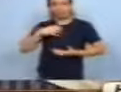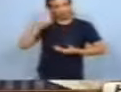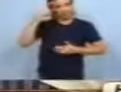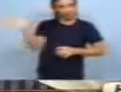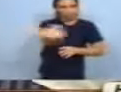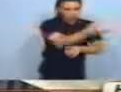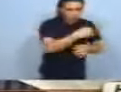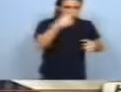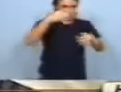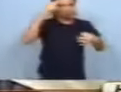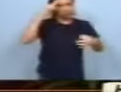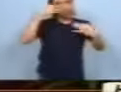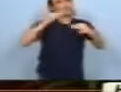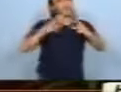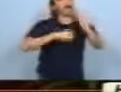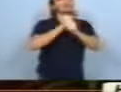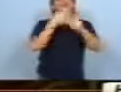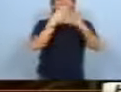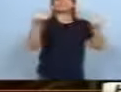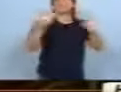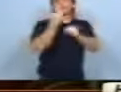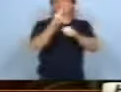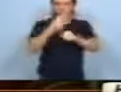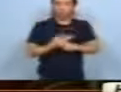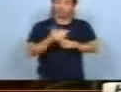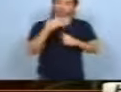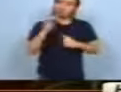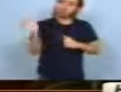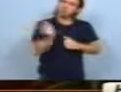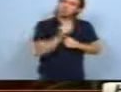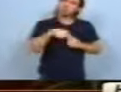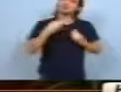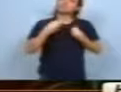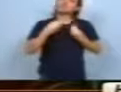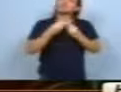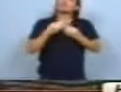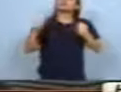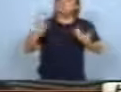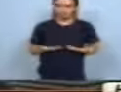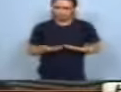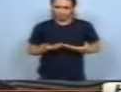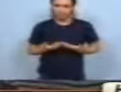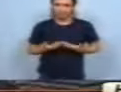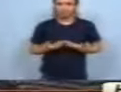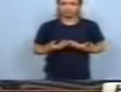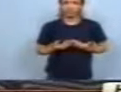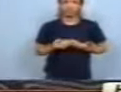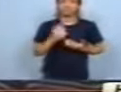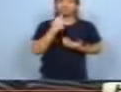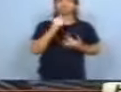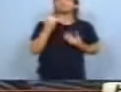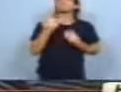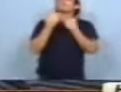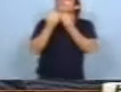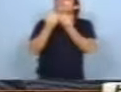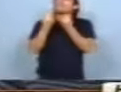y si es posible también el secundario. Entendido todo esto, Ebe, ¿qué es lo que ha pasado? Mirá, si te digo, yo tampoco sé